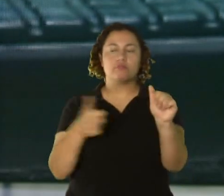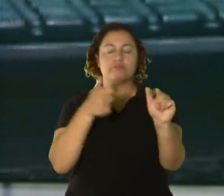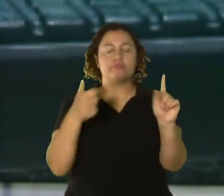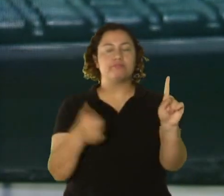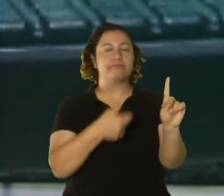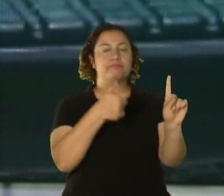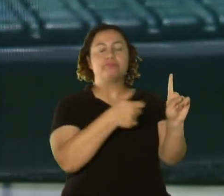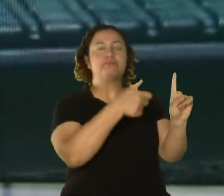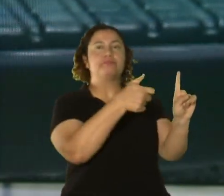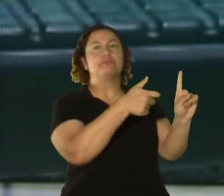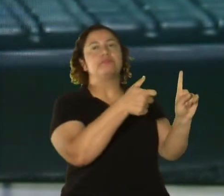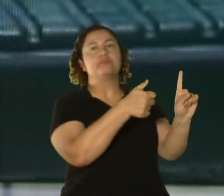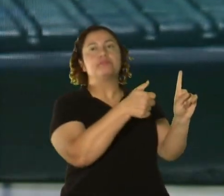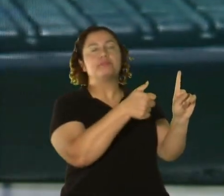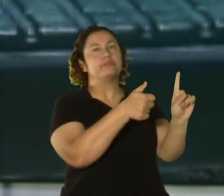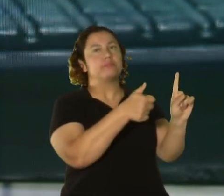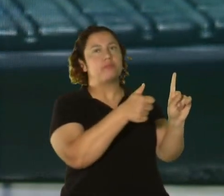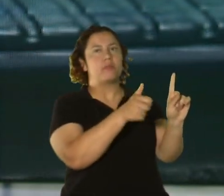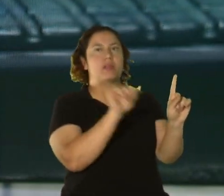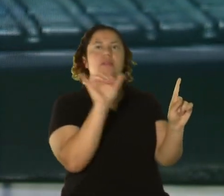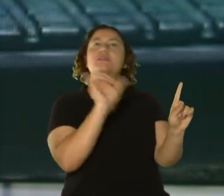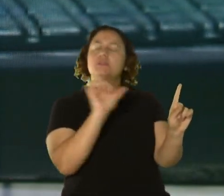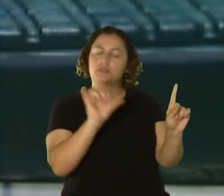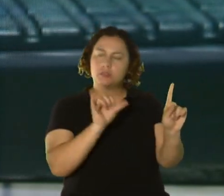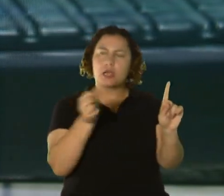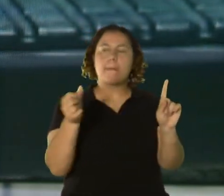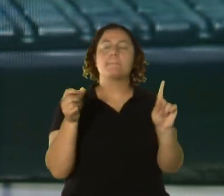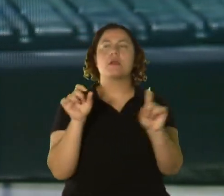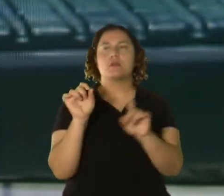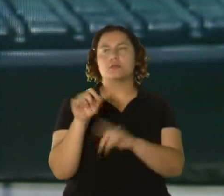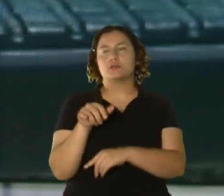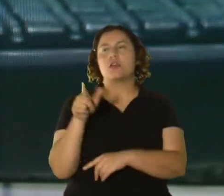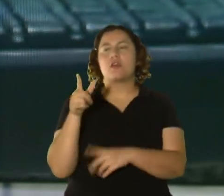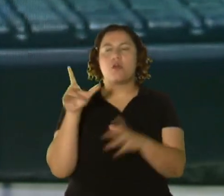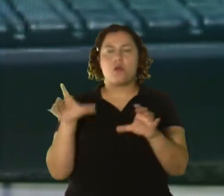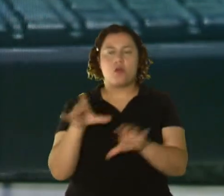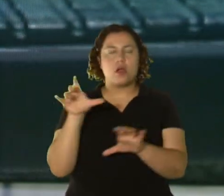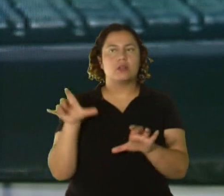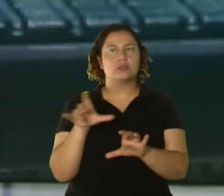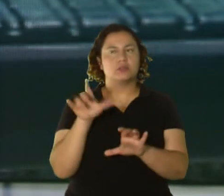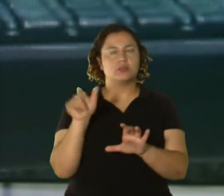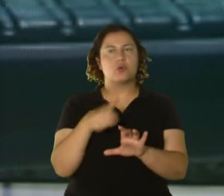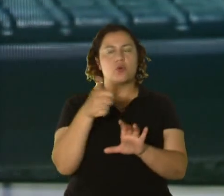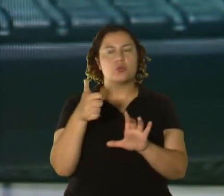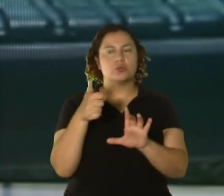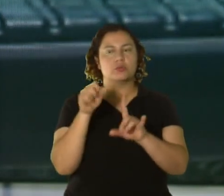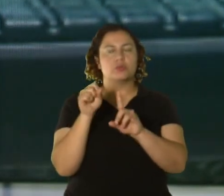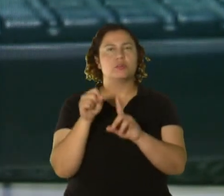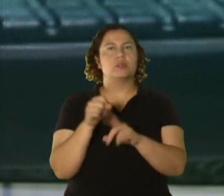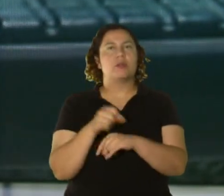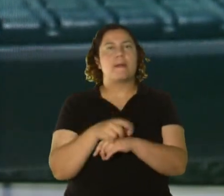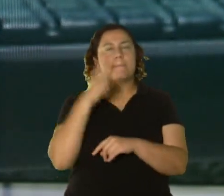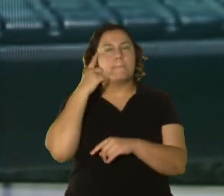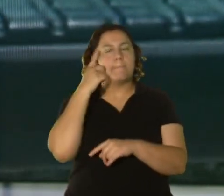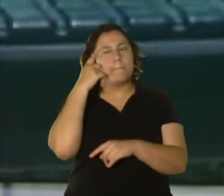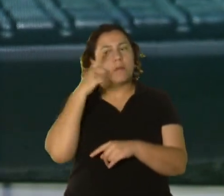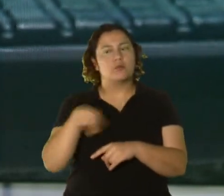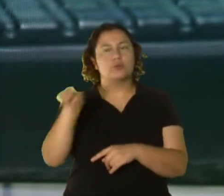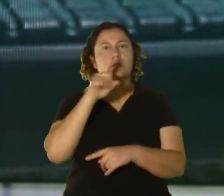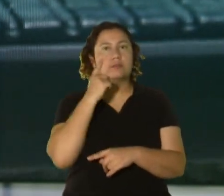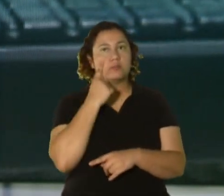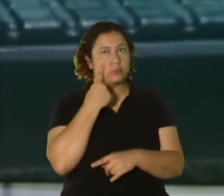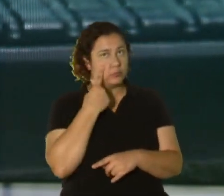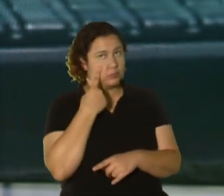Y otra modalidad que también estos individuos acostumbran a hacer, que es para que la ciudadanía esté pendiente, ellos